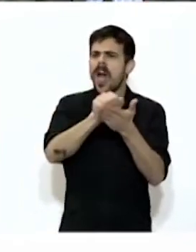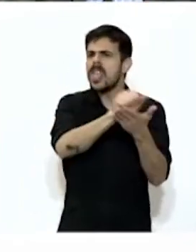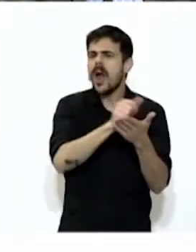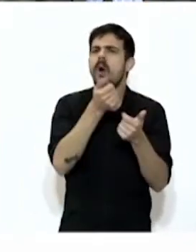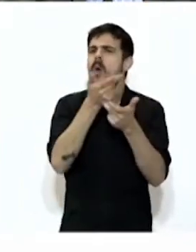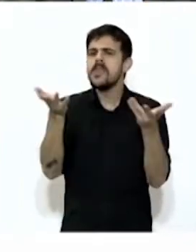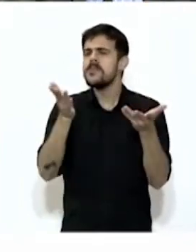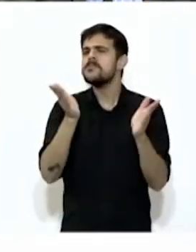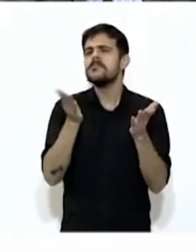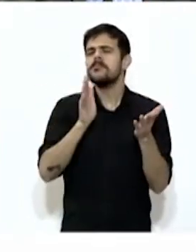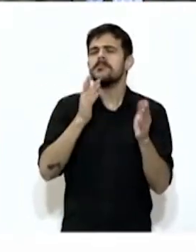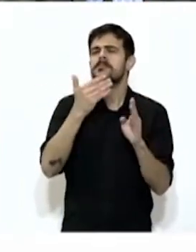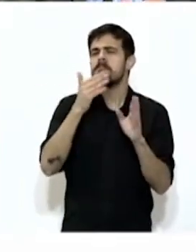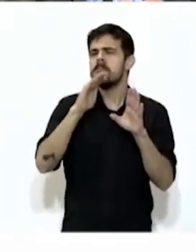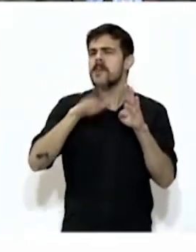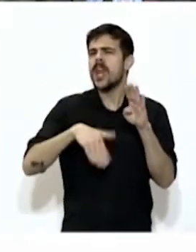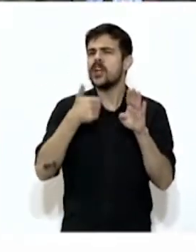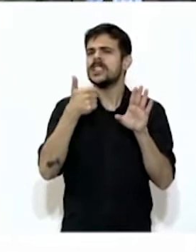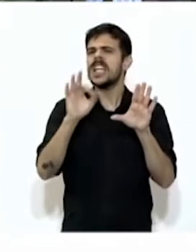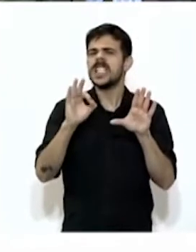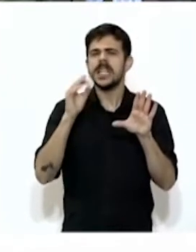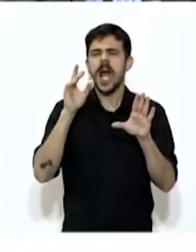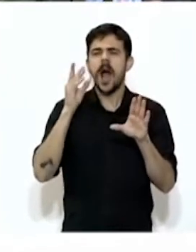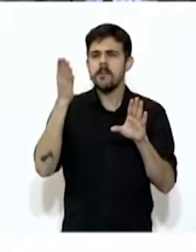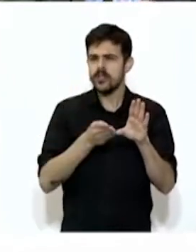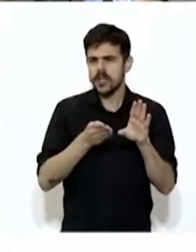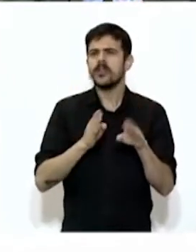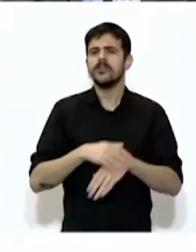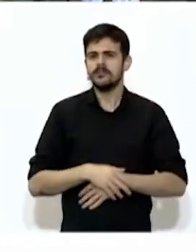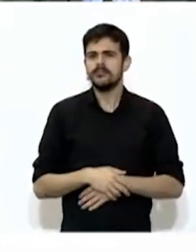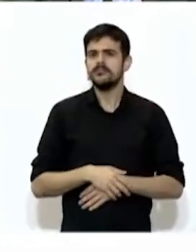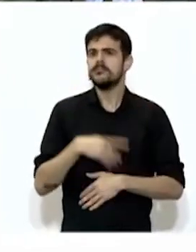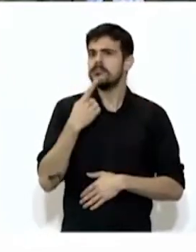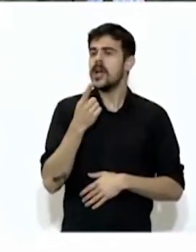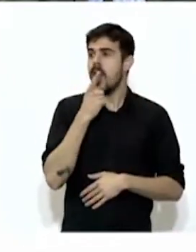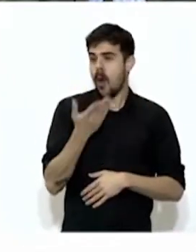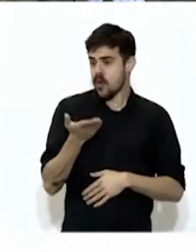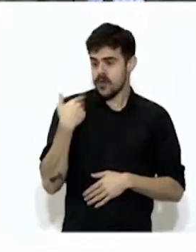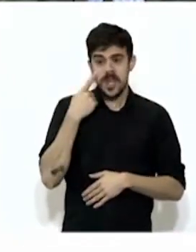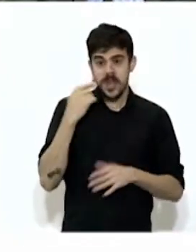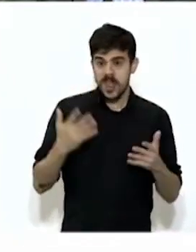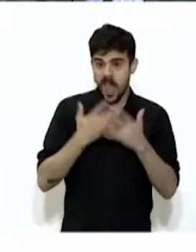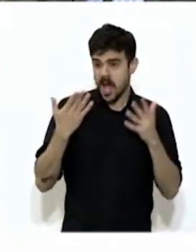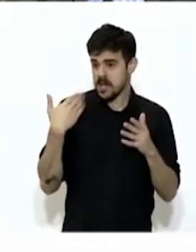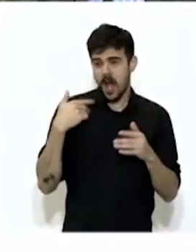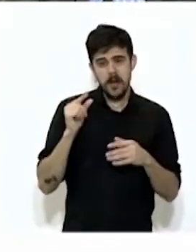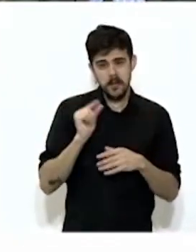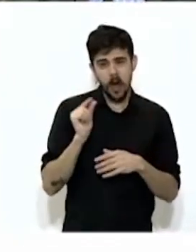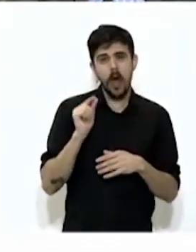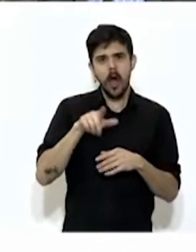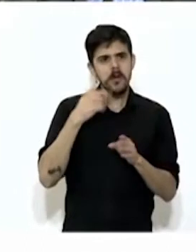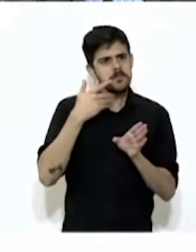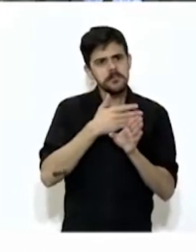en los últimos días se ha observado solamente un solo paciente internado en las camas